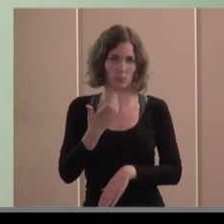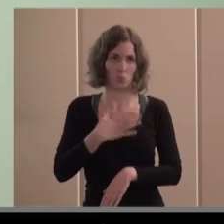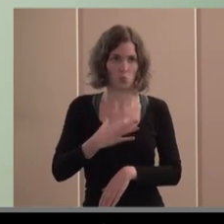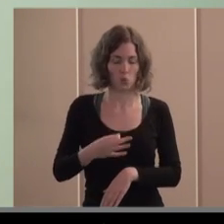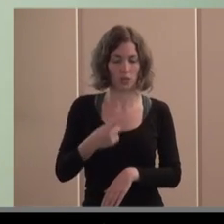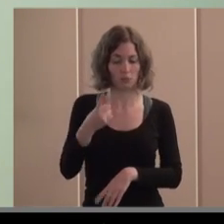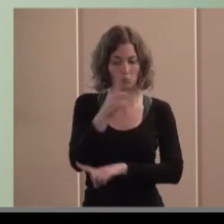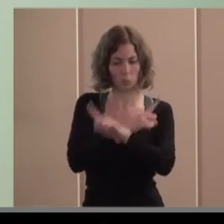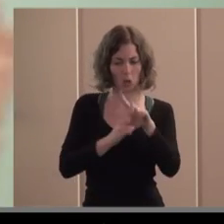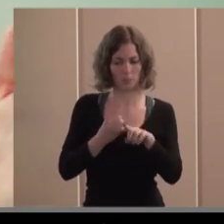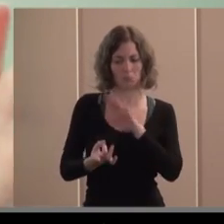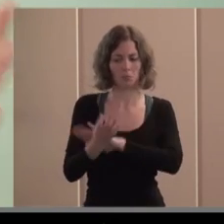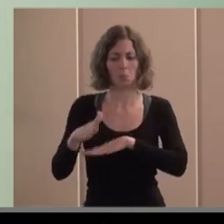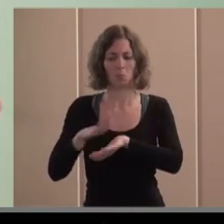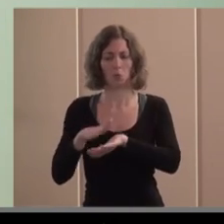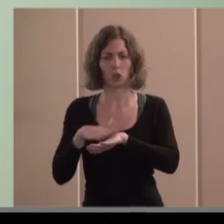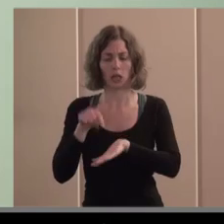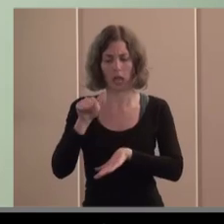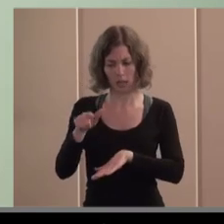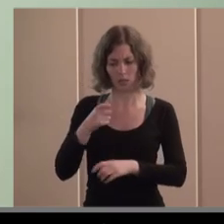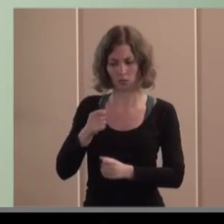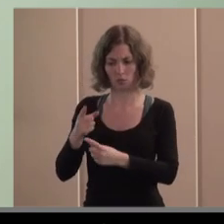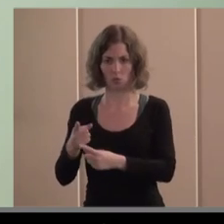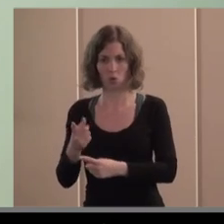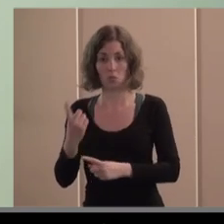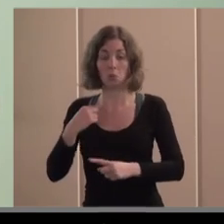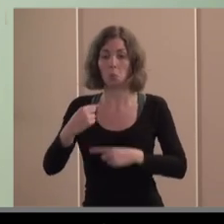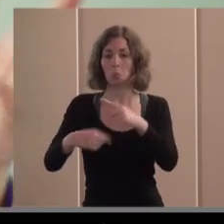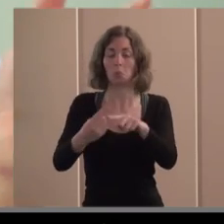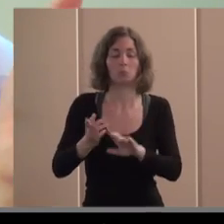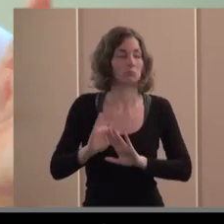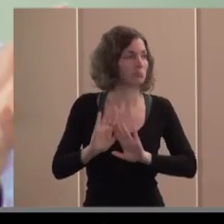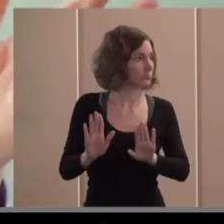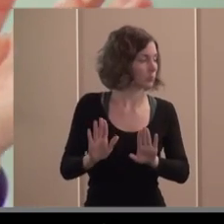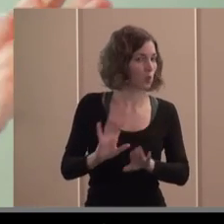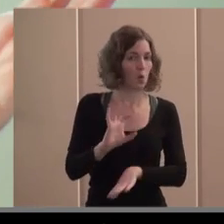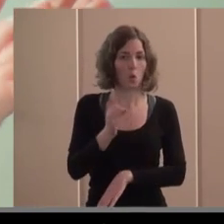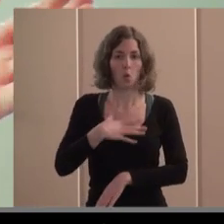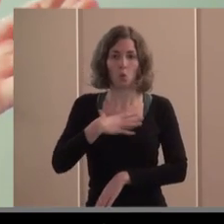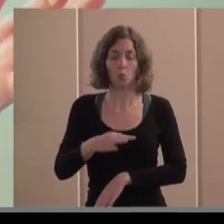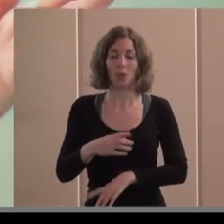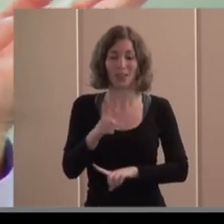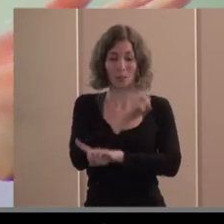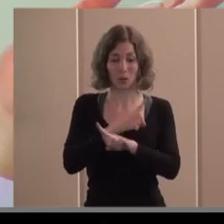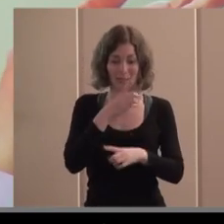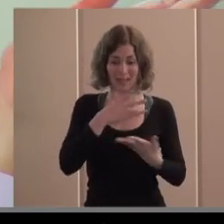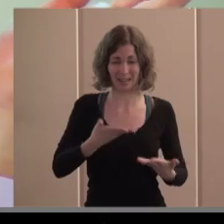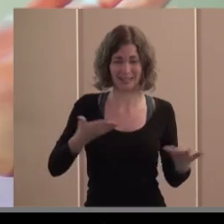y no limitarnos a reaccionar ante las consecuencias o podemos ofrecer asistencia ante los problemas más acuciantes